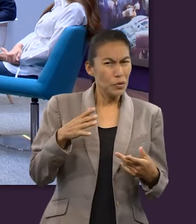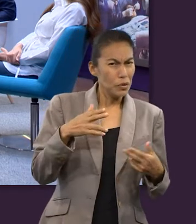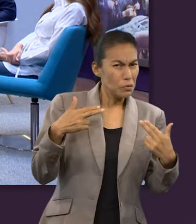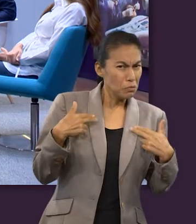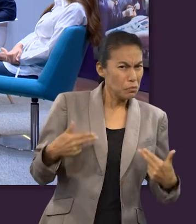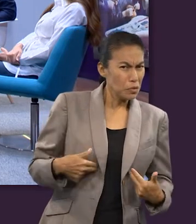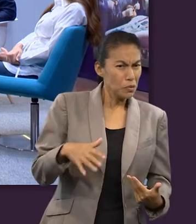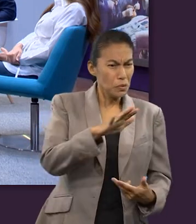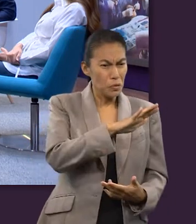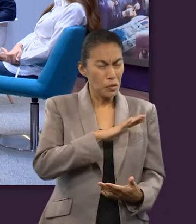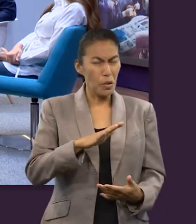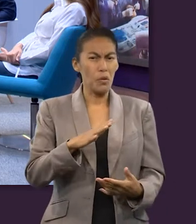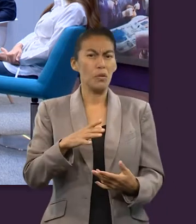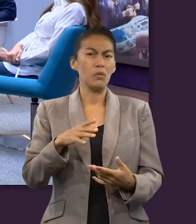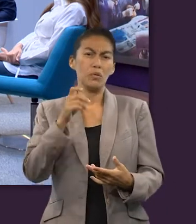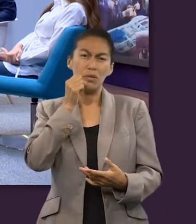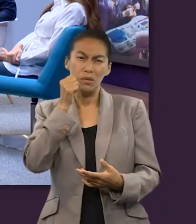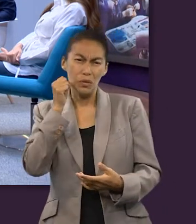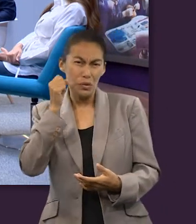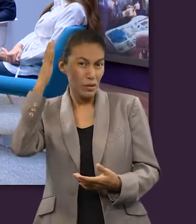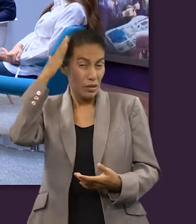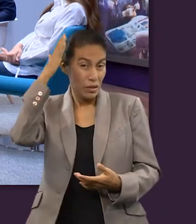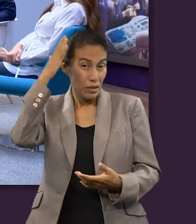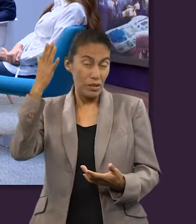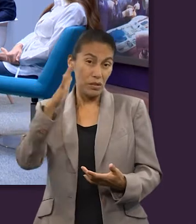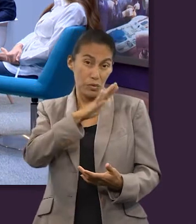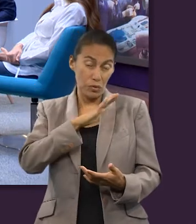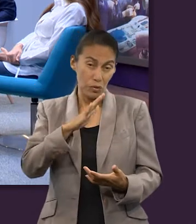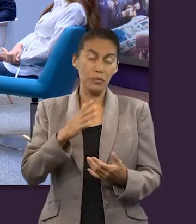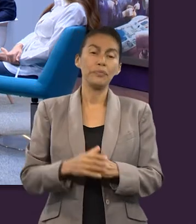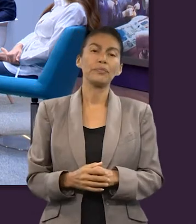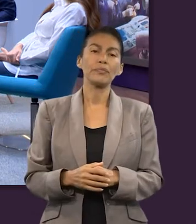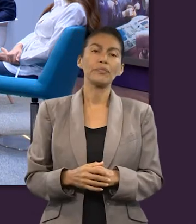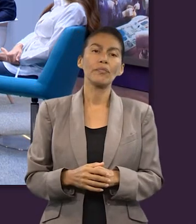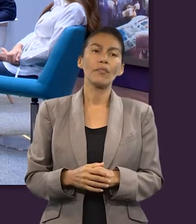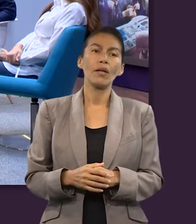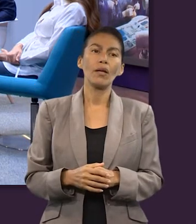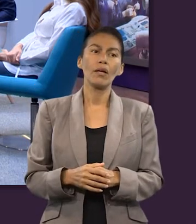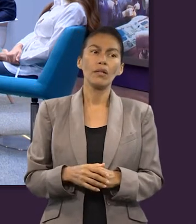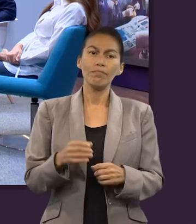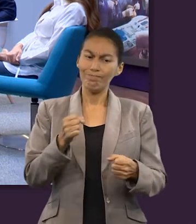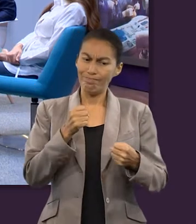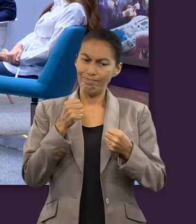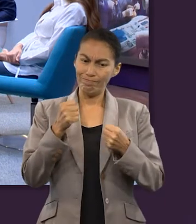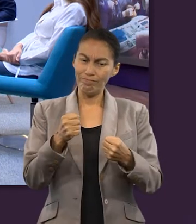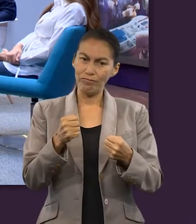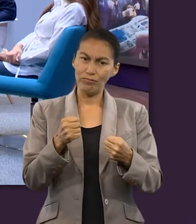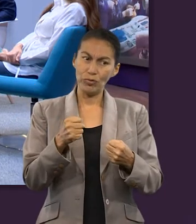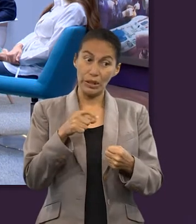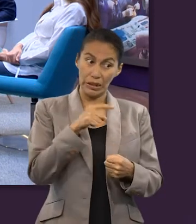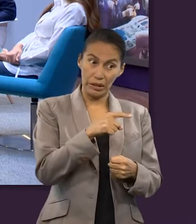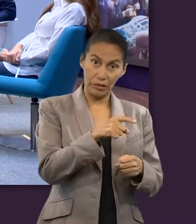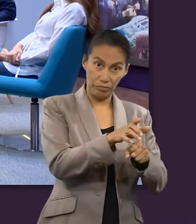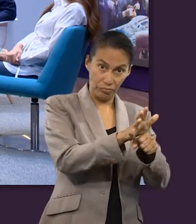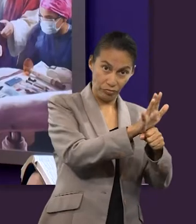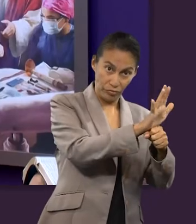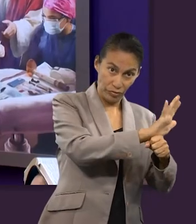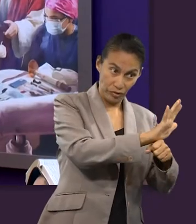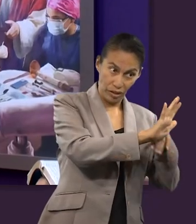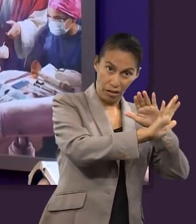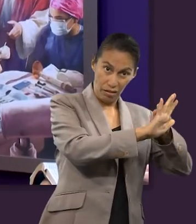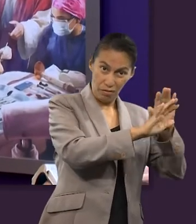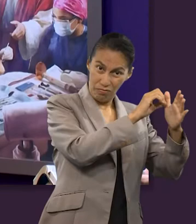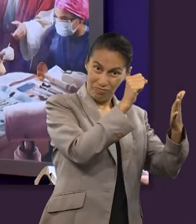los seres humanos en ese momento, pues los líderes religiosos, hicieron todo en su poder para asegurarse